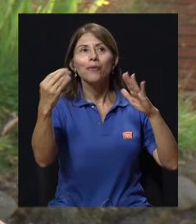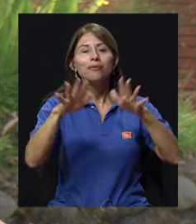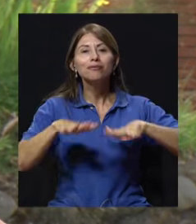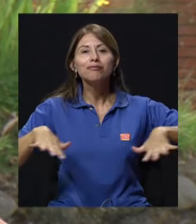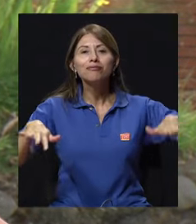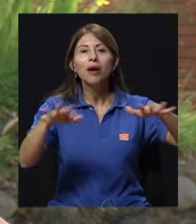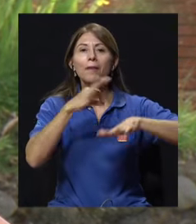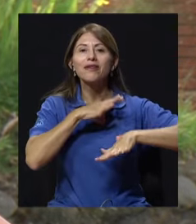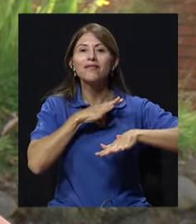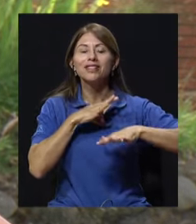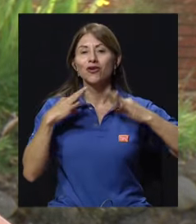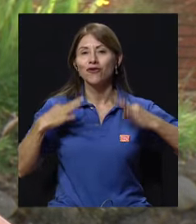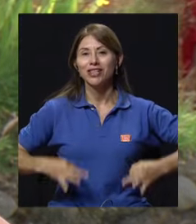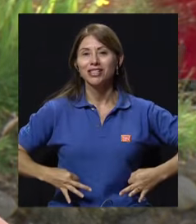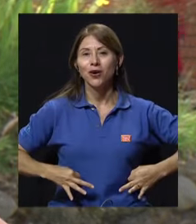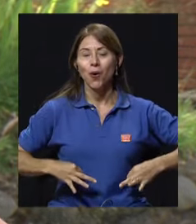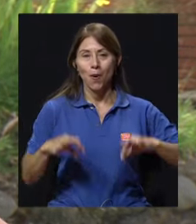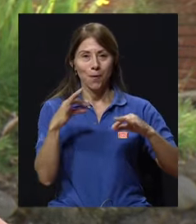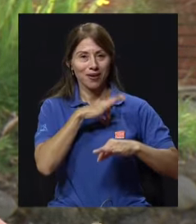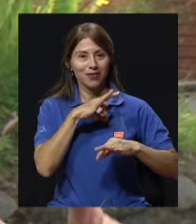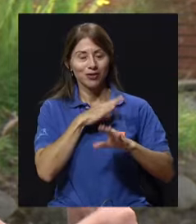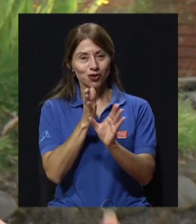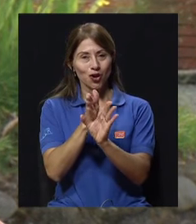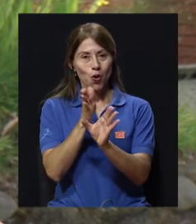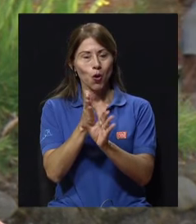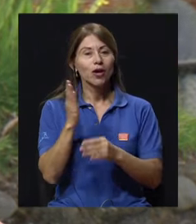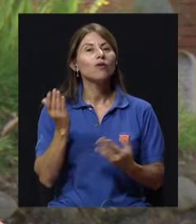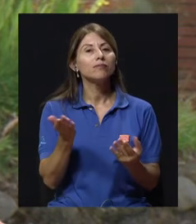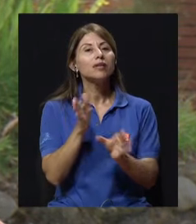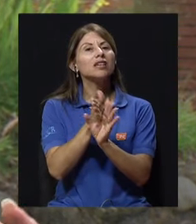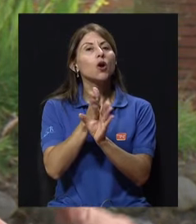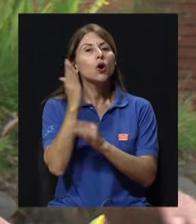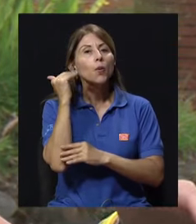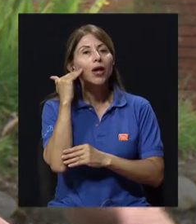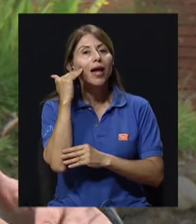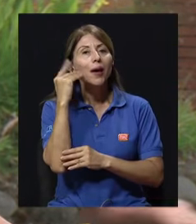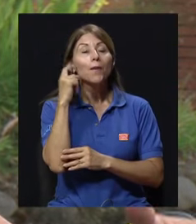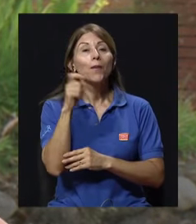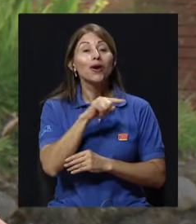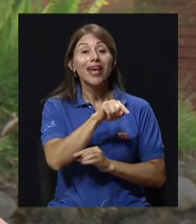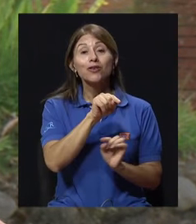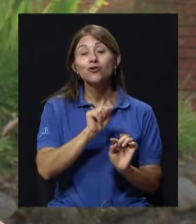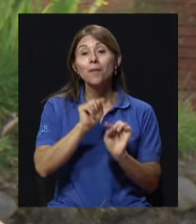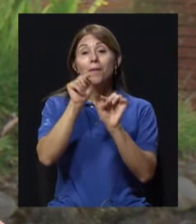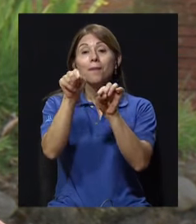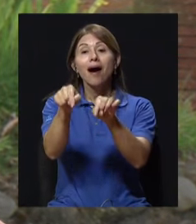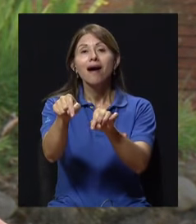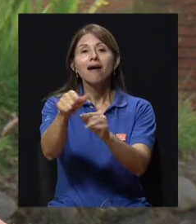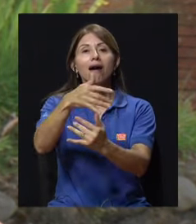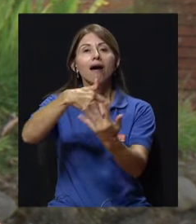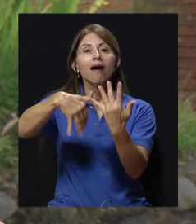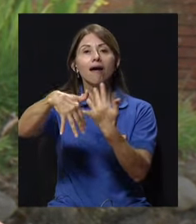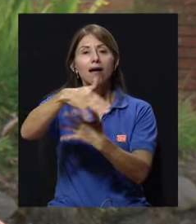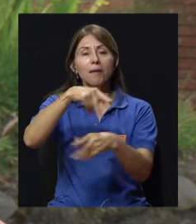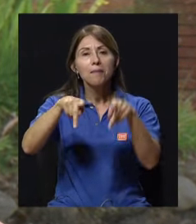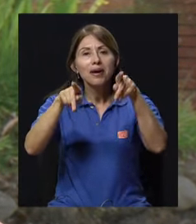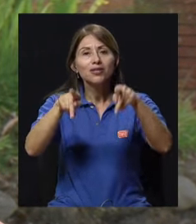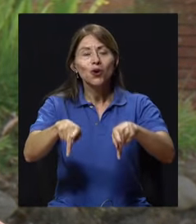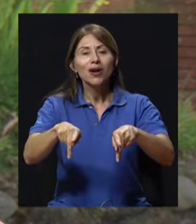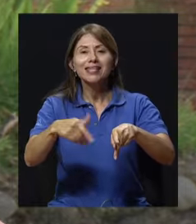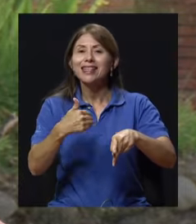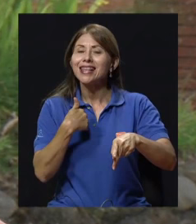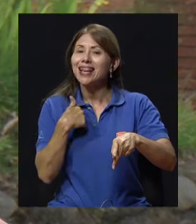psicológico. Psicológico porque ellos vienen y se relacionan con las personas que tienen sus mismas dolencias, que tienen sus mismos